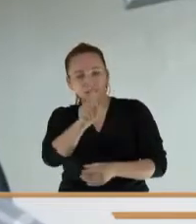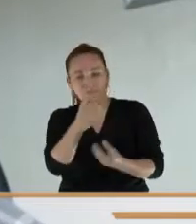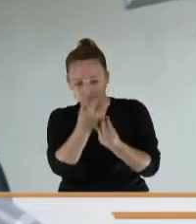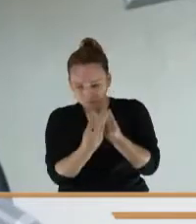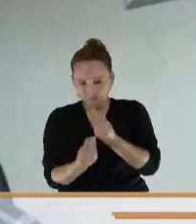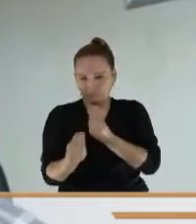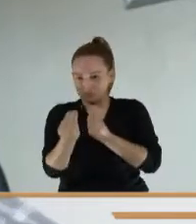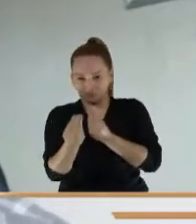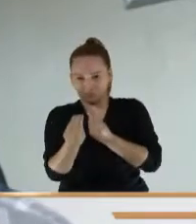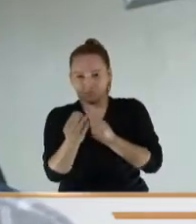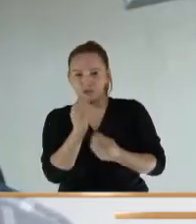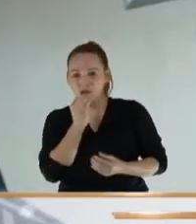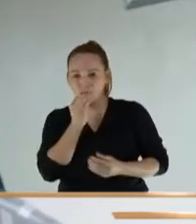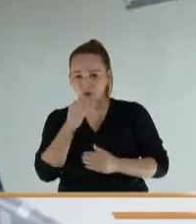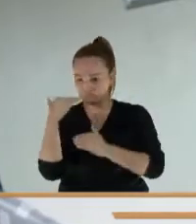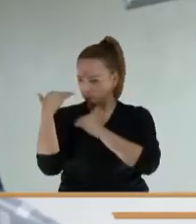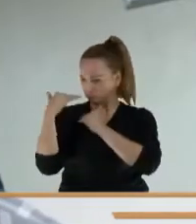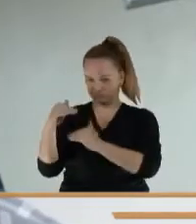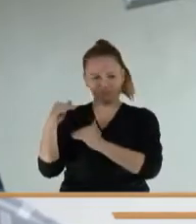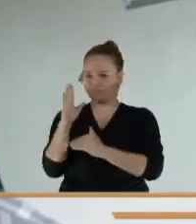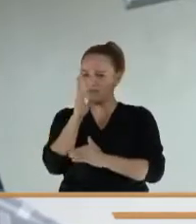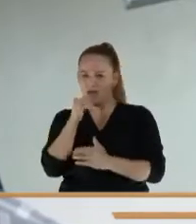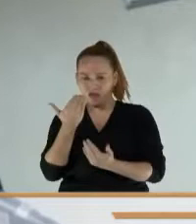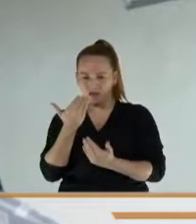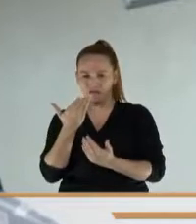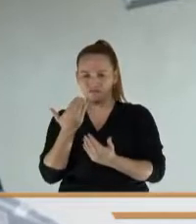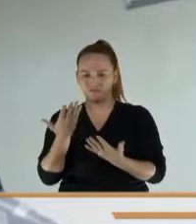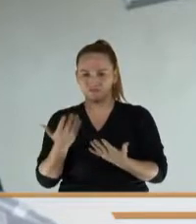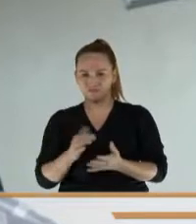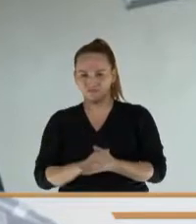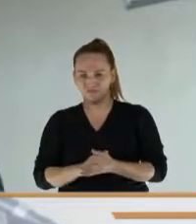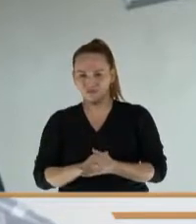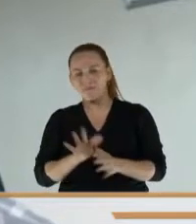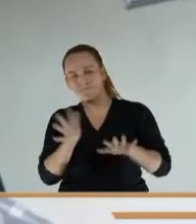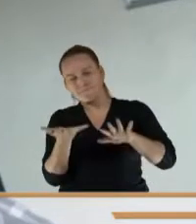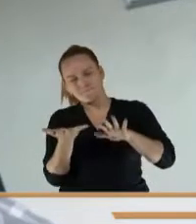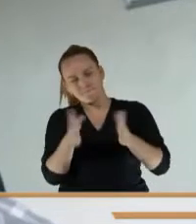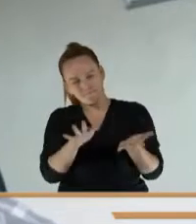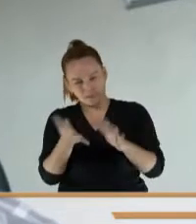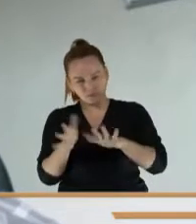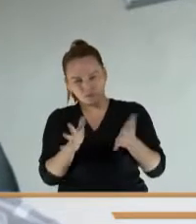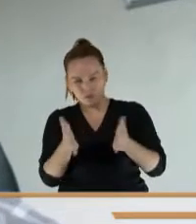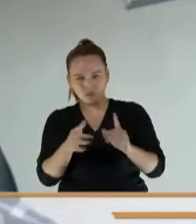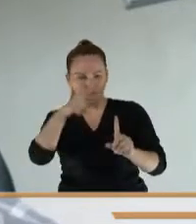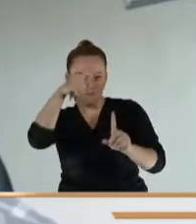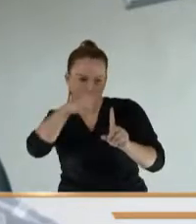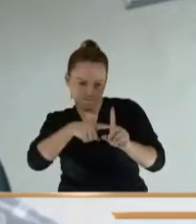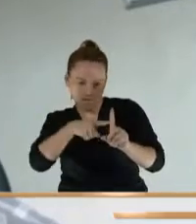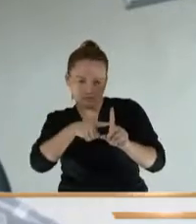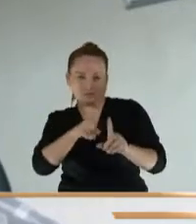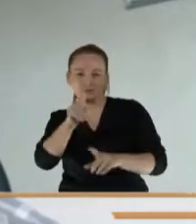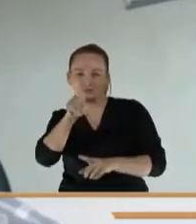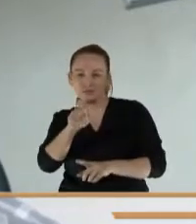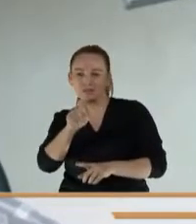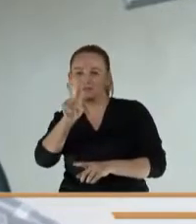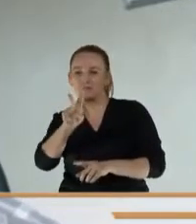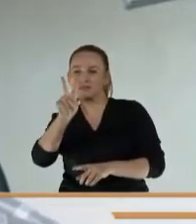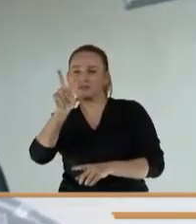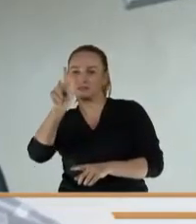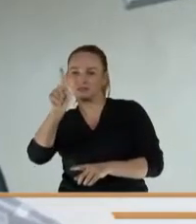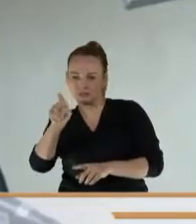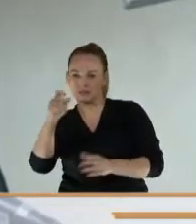ni siquiera devengan un salario mínimo. El promedio mensual de ellos es 726 mil pesos.